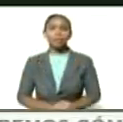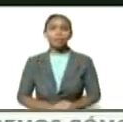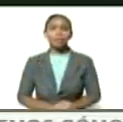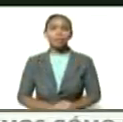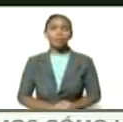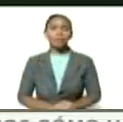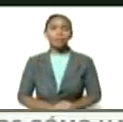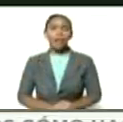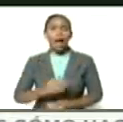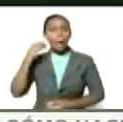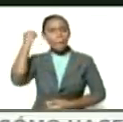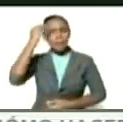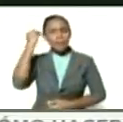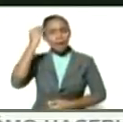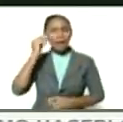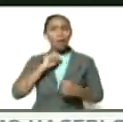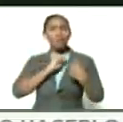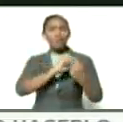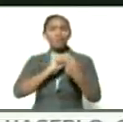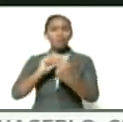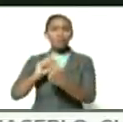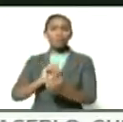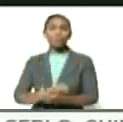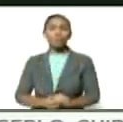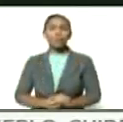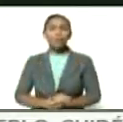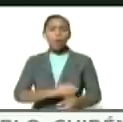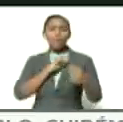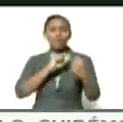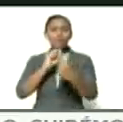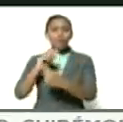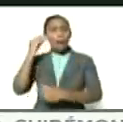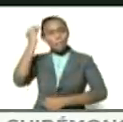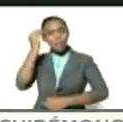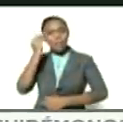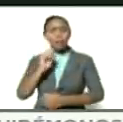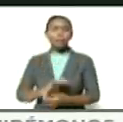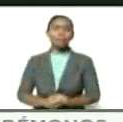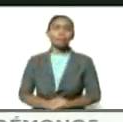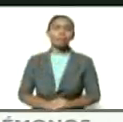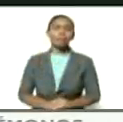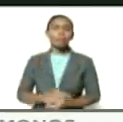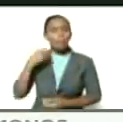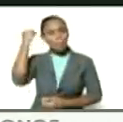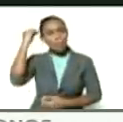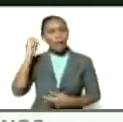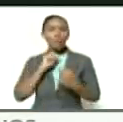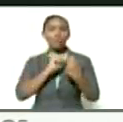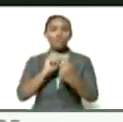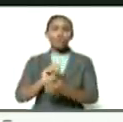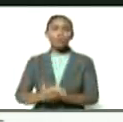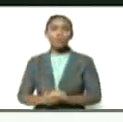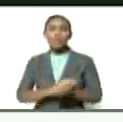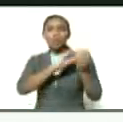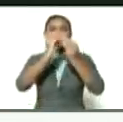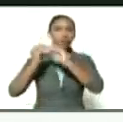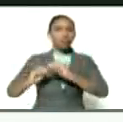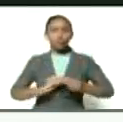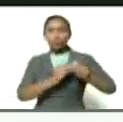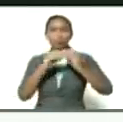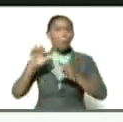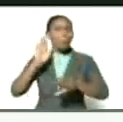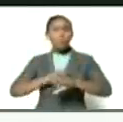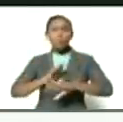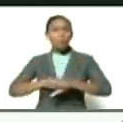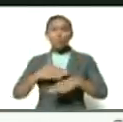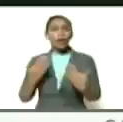a pensar a debatir a debatir a pensar y a formular ¿por